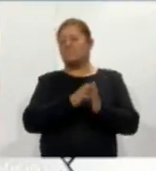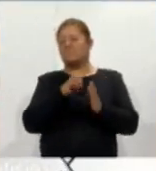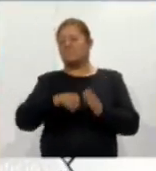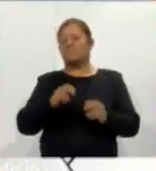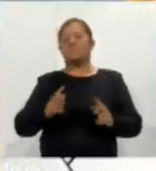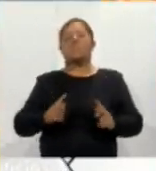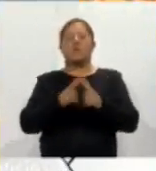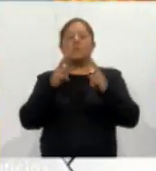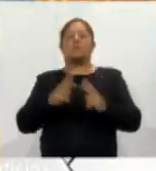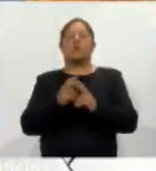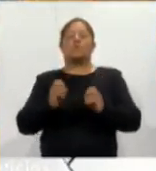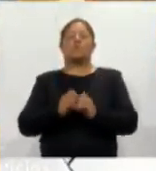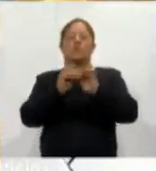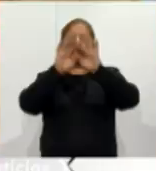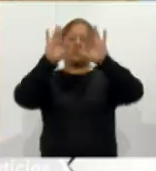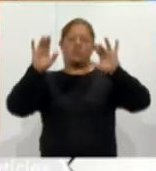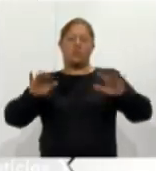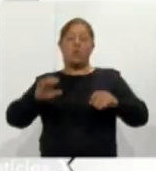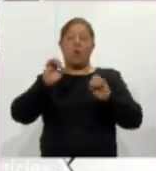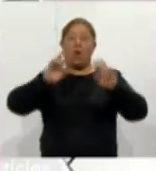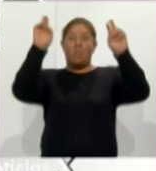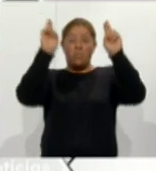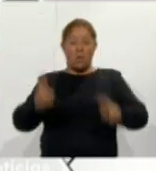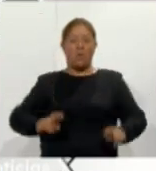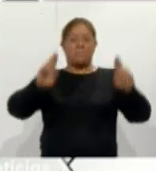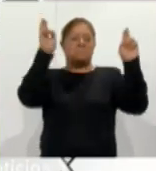erupciones volcánicas o las caídas de rayos